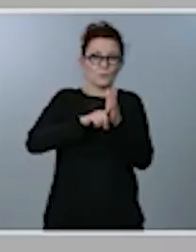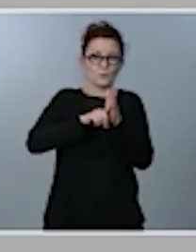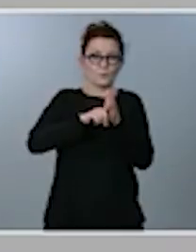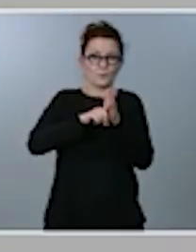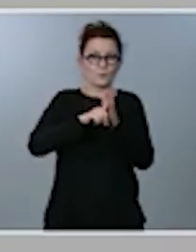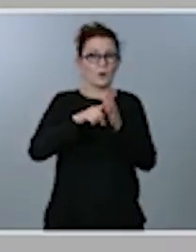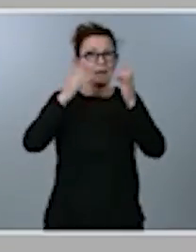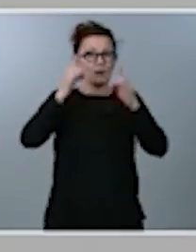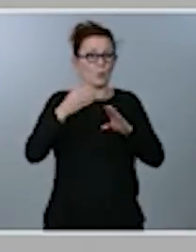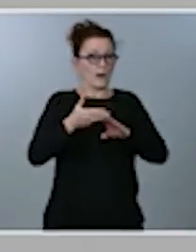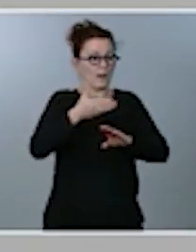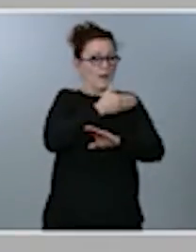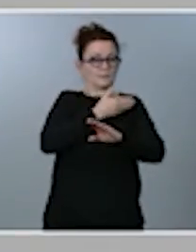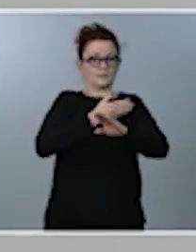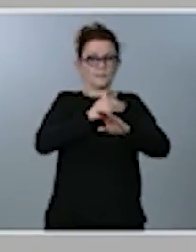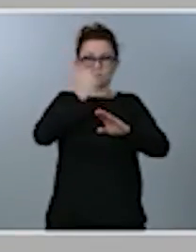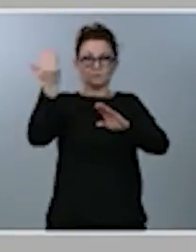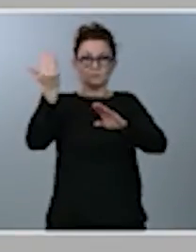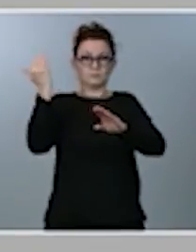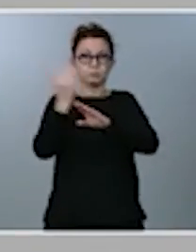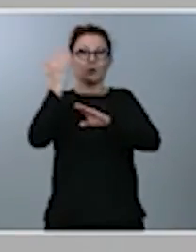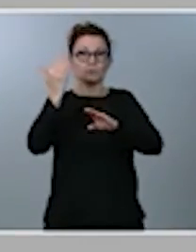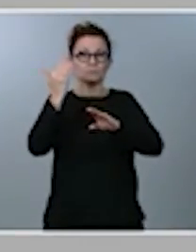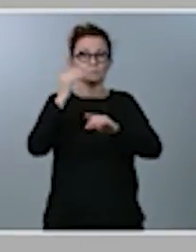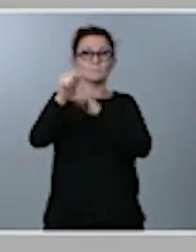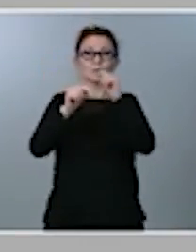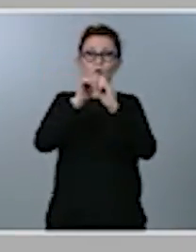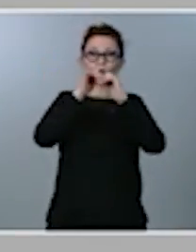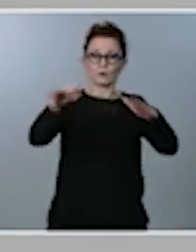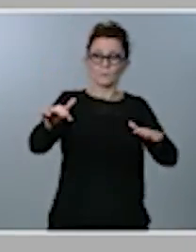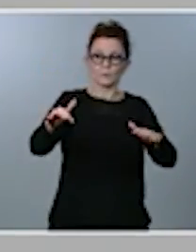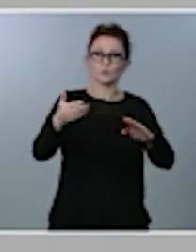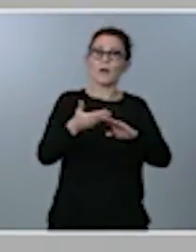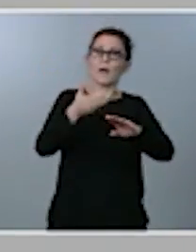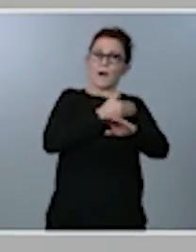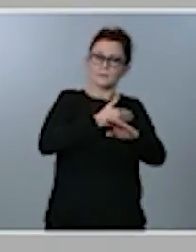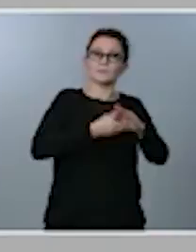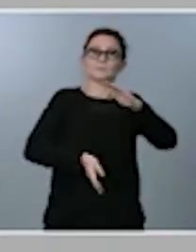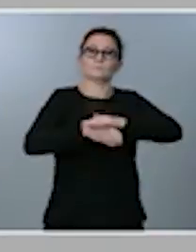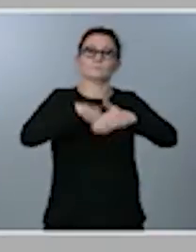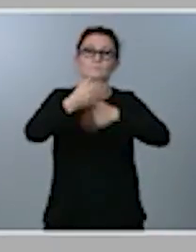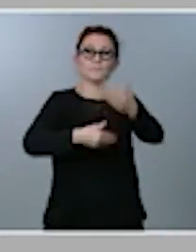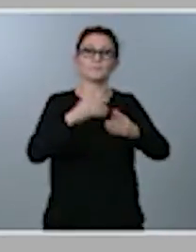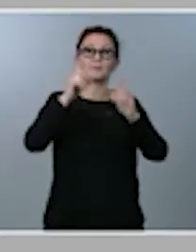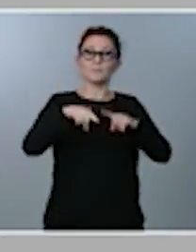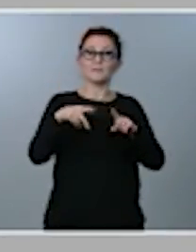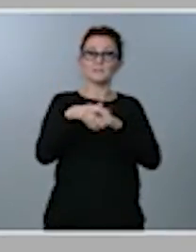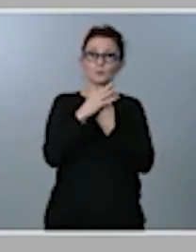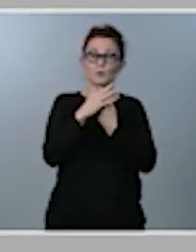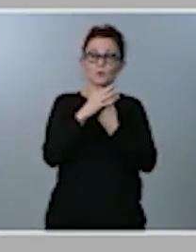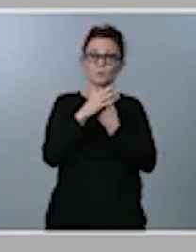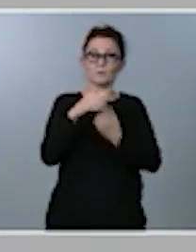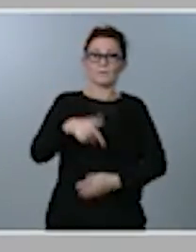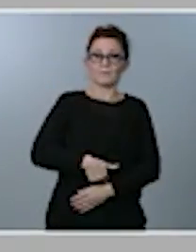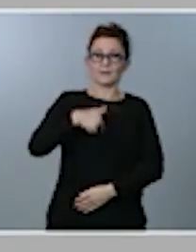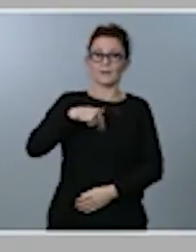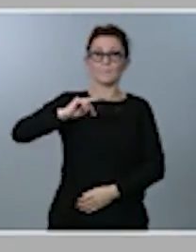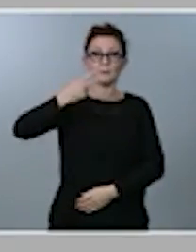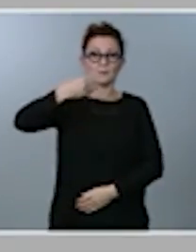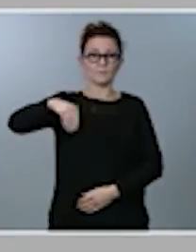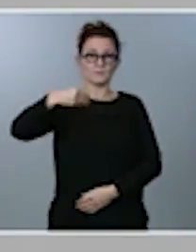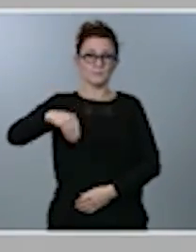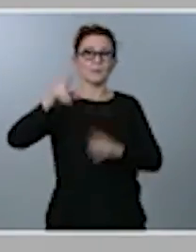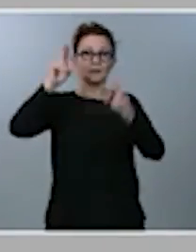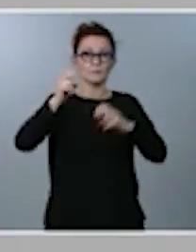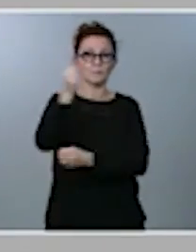de que el virus, el coronavirus, hiciera su aparición. El cuadro macroeconómico que presentó la vicepresidenta de Asuntos Económicos